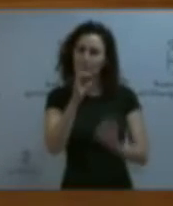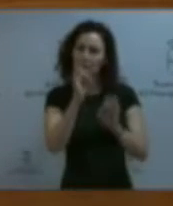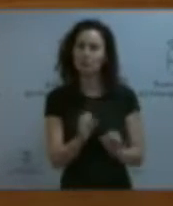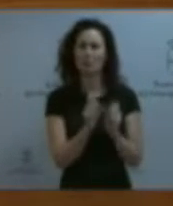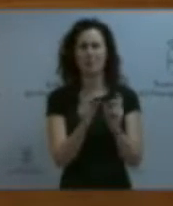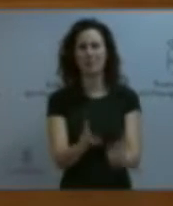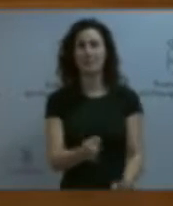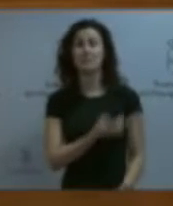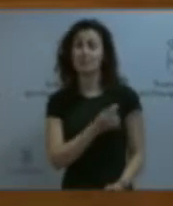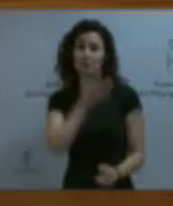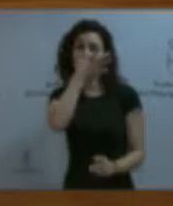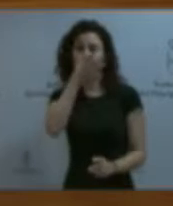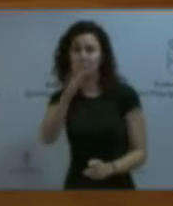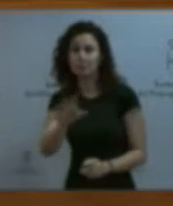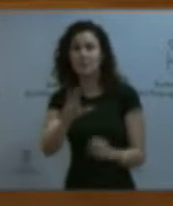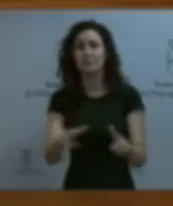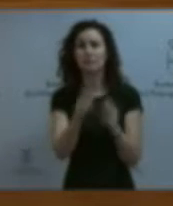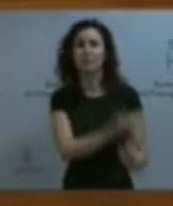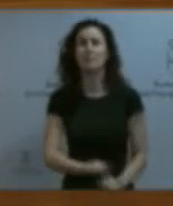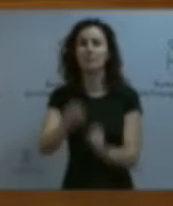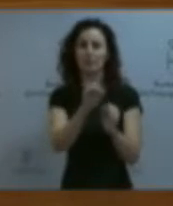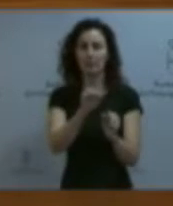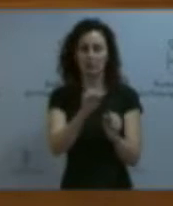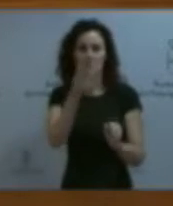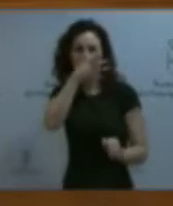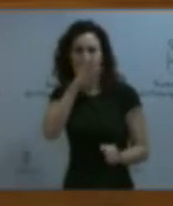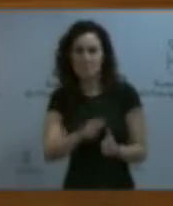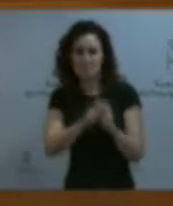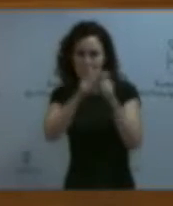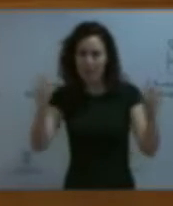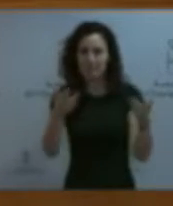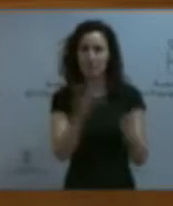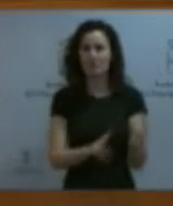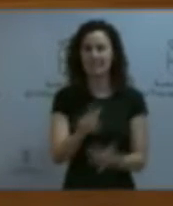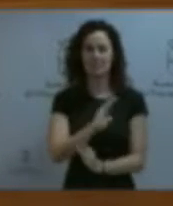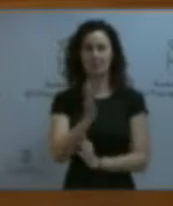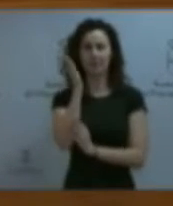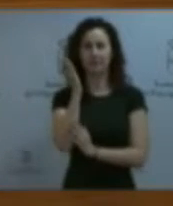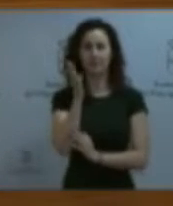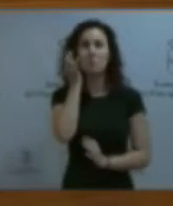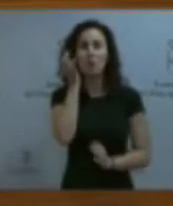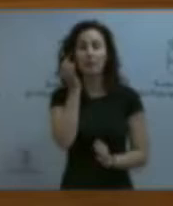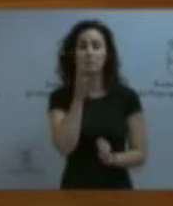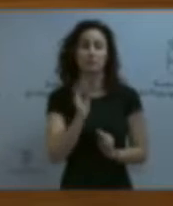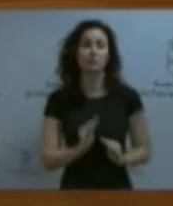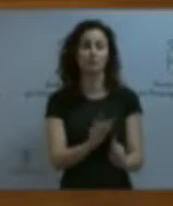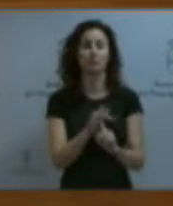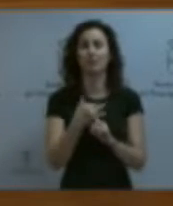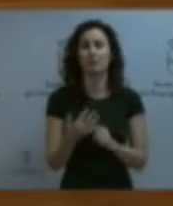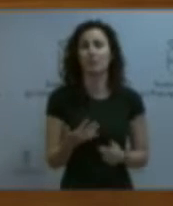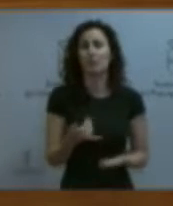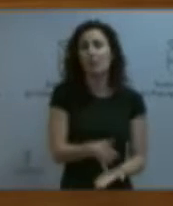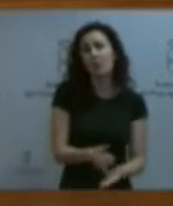sindicatos y demás actores sociales. Podemos asumir que la crisis se hace vaca a las mujeres porque se encuentran en una situación de mayor desprotección